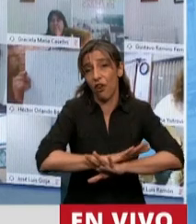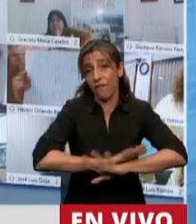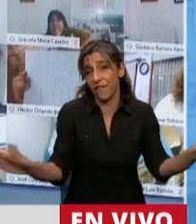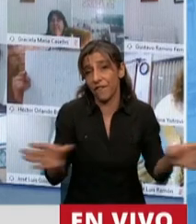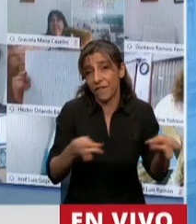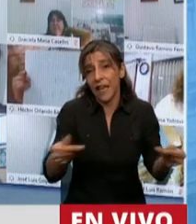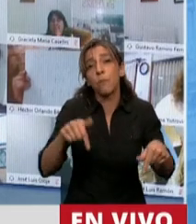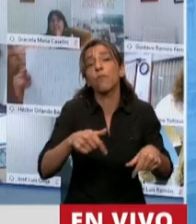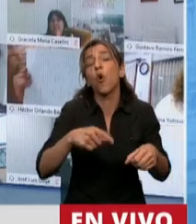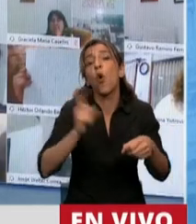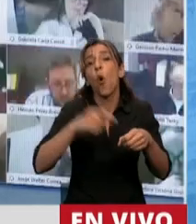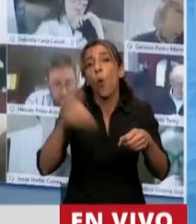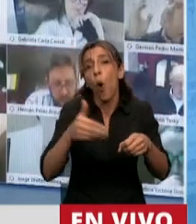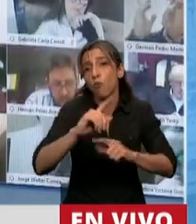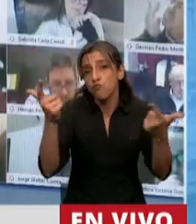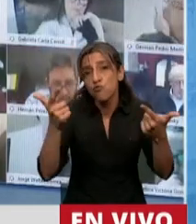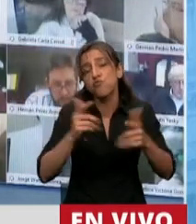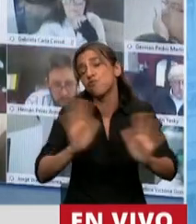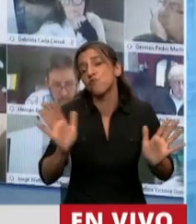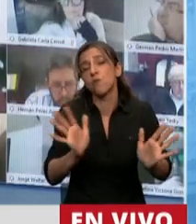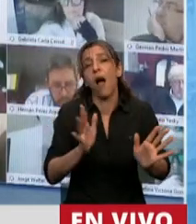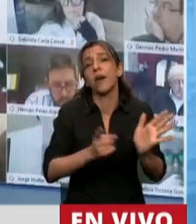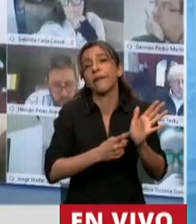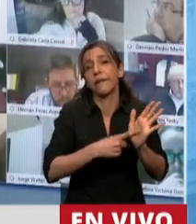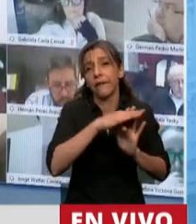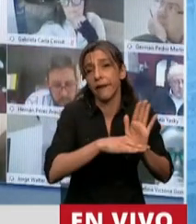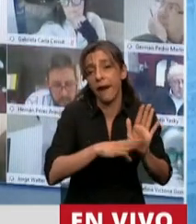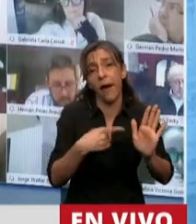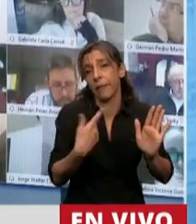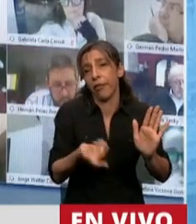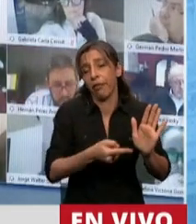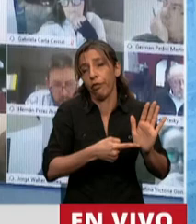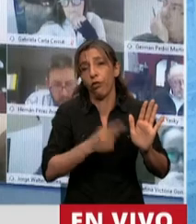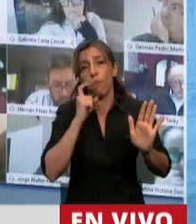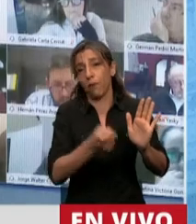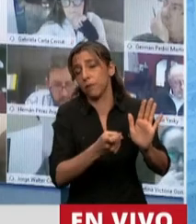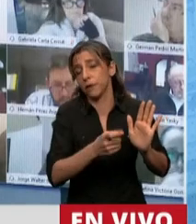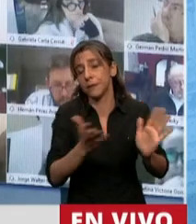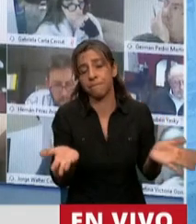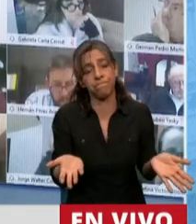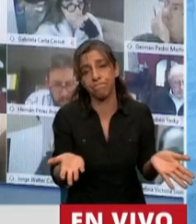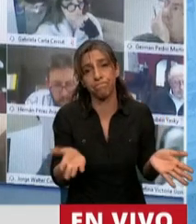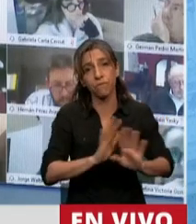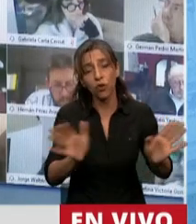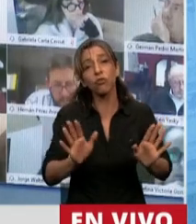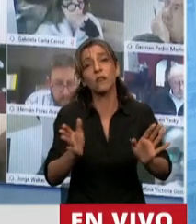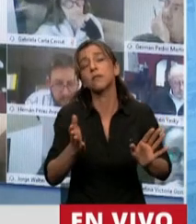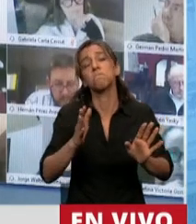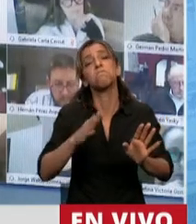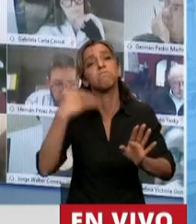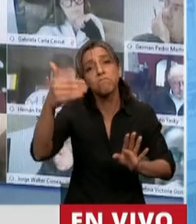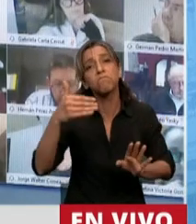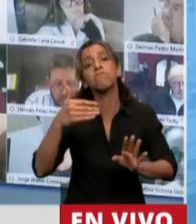que no tiene quórum, que es totalmente antirreglamentaria. Llame de nuevo a la labor parlamentaria,